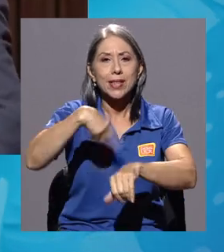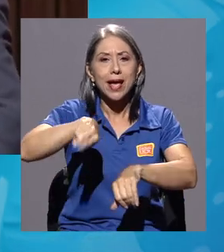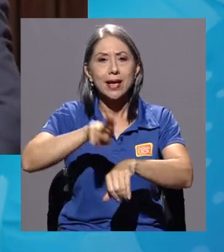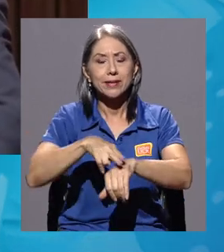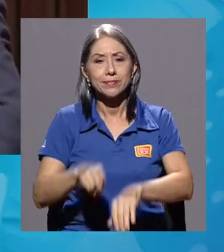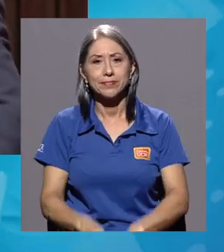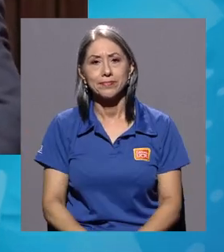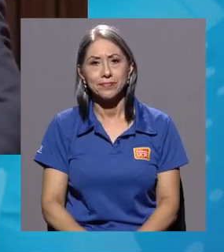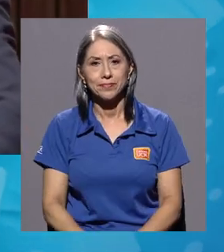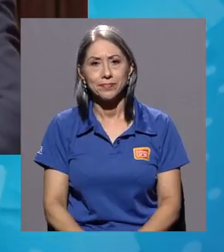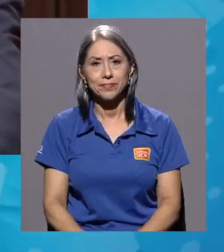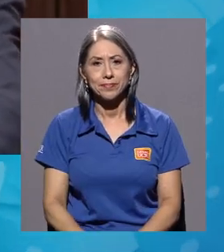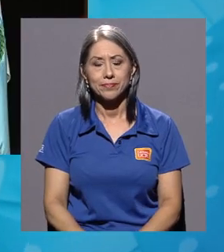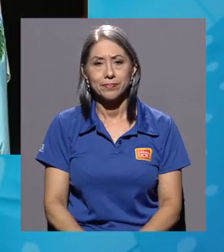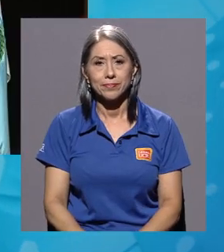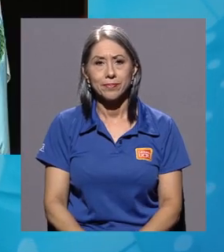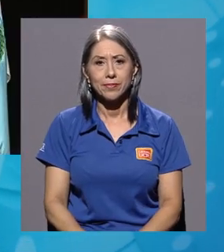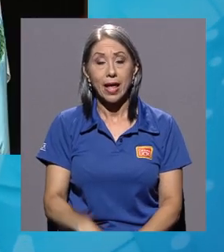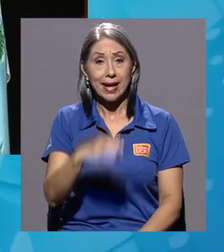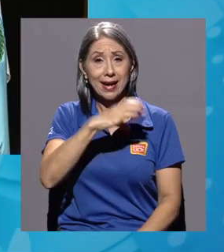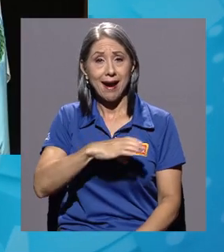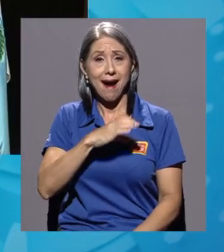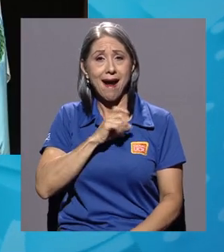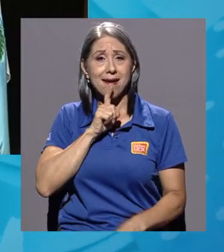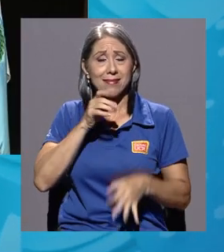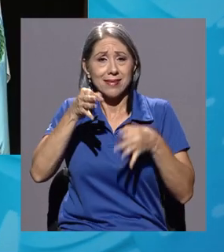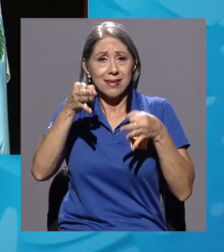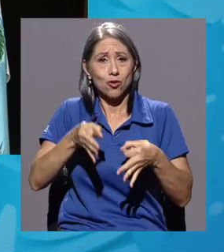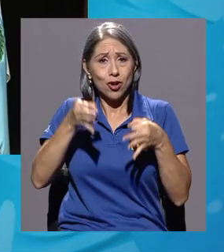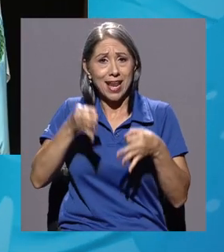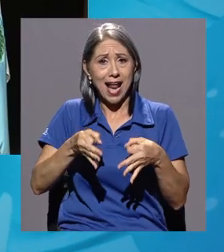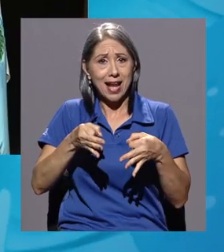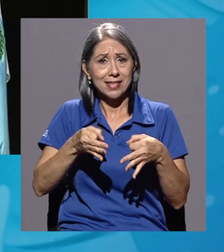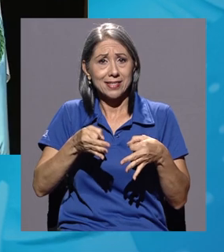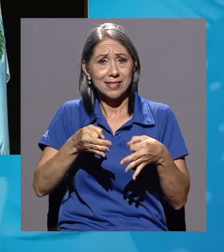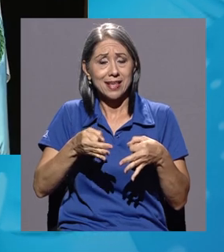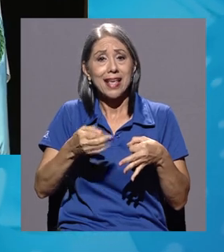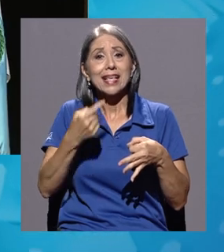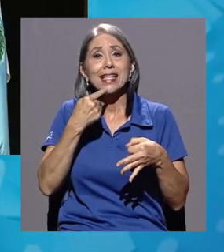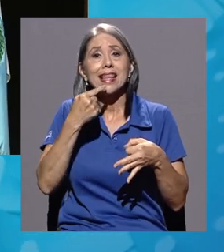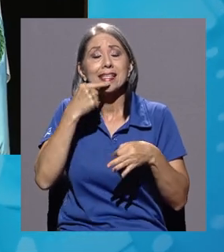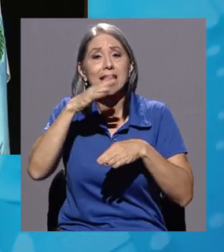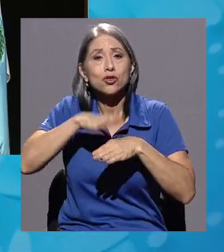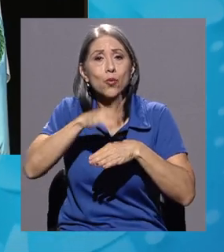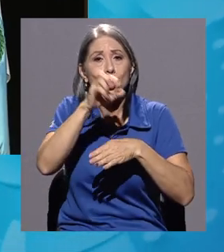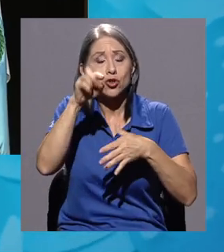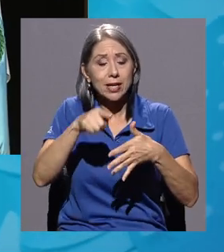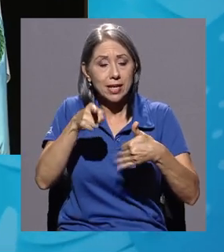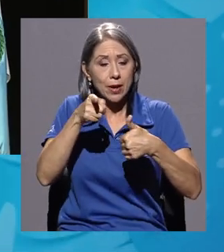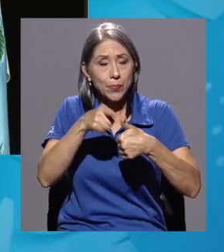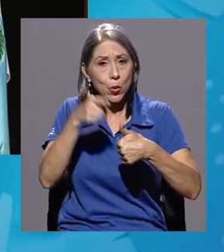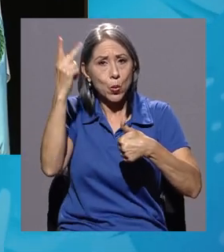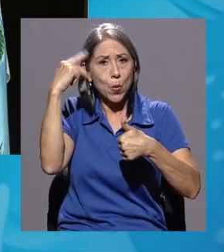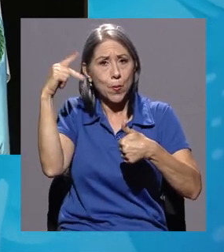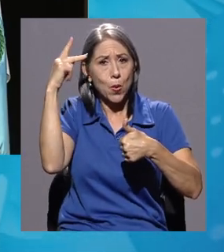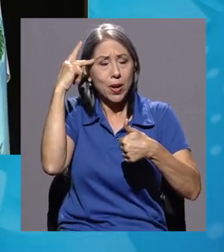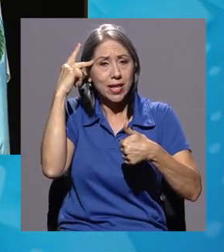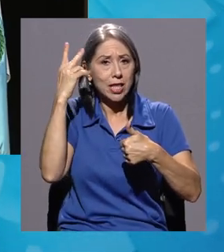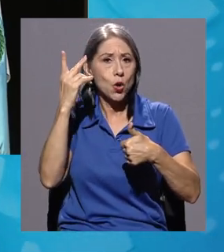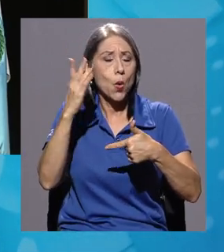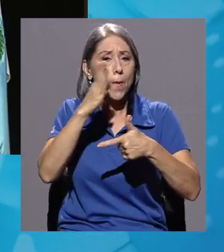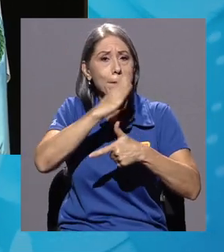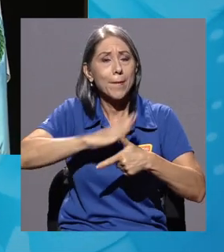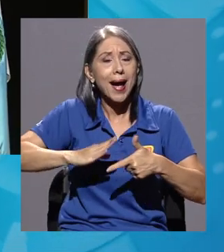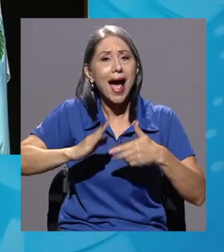nacional los atributos originales asignados a rica fueron uno político